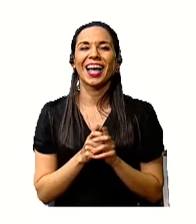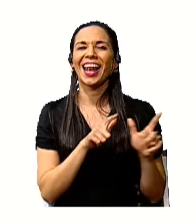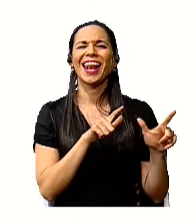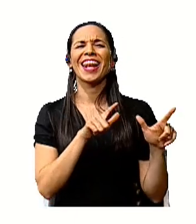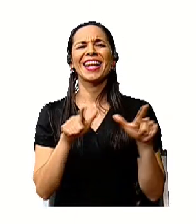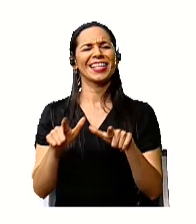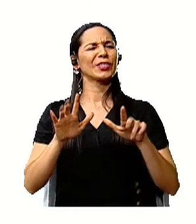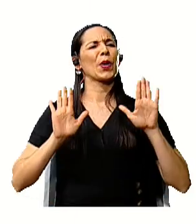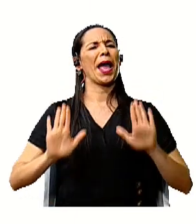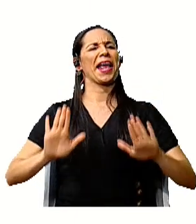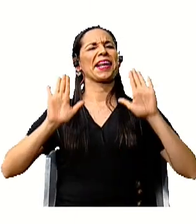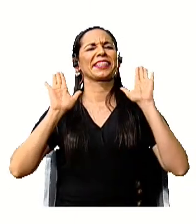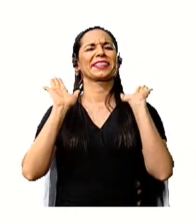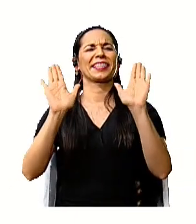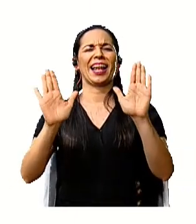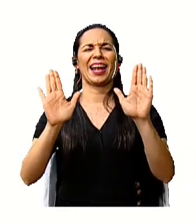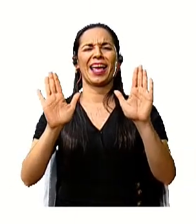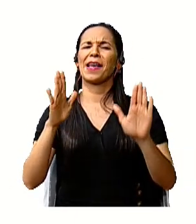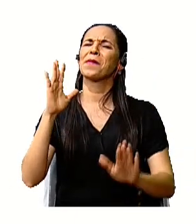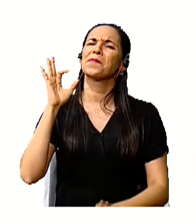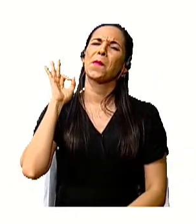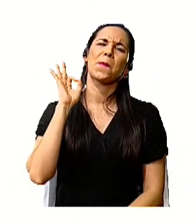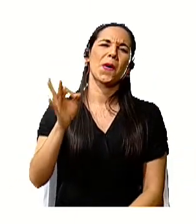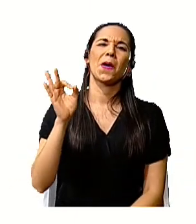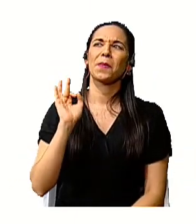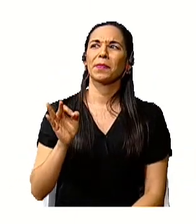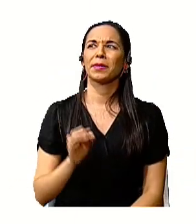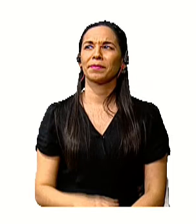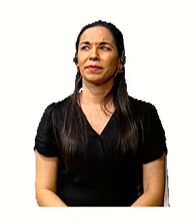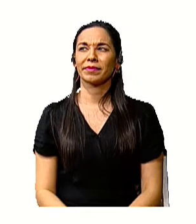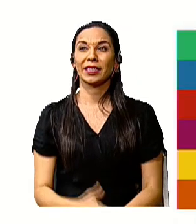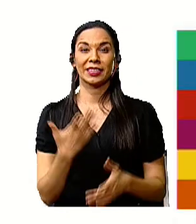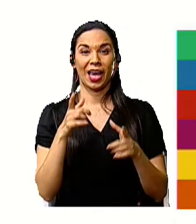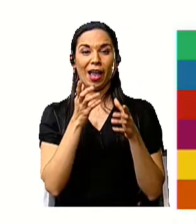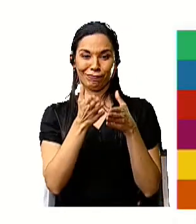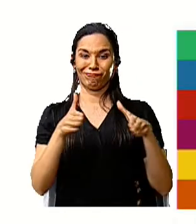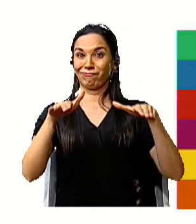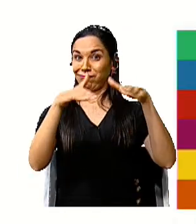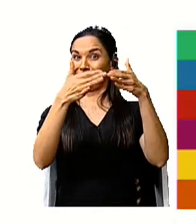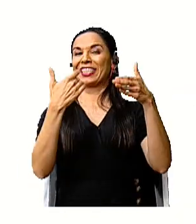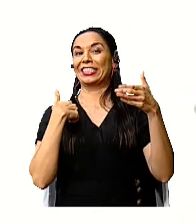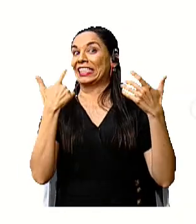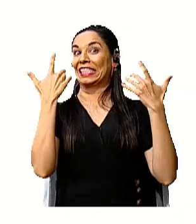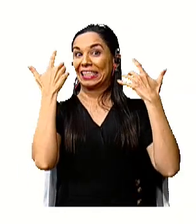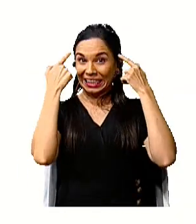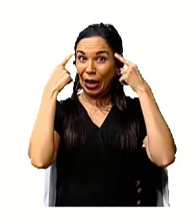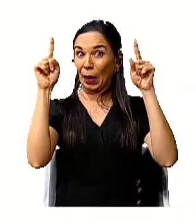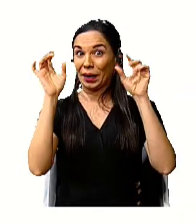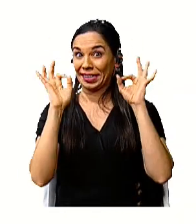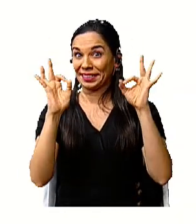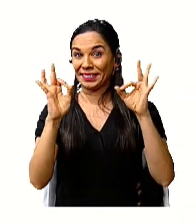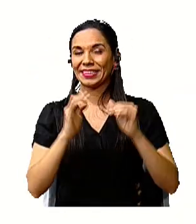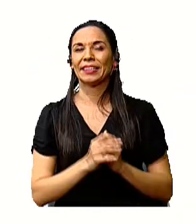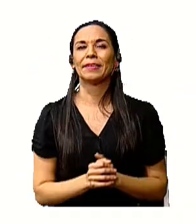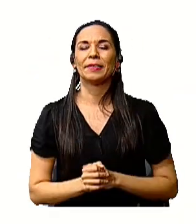Listo, excelente. Muy bien. Creo que ya ahora sí lo vamos a lograr. Entonces,